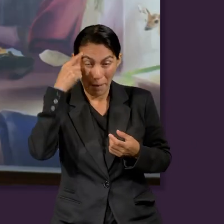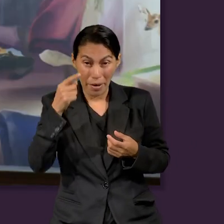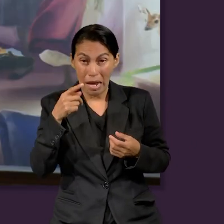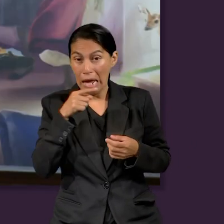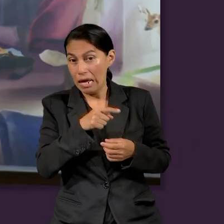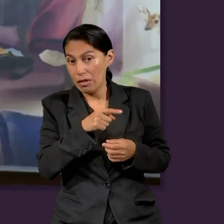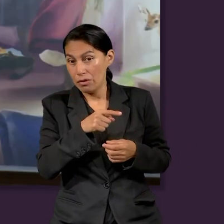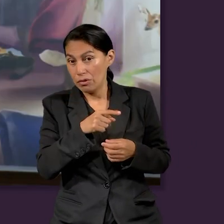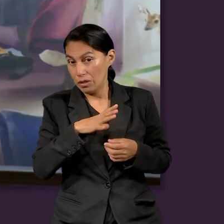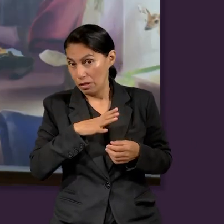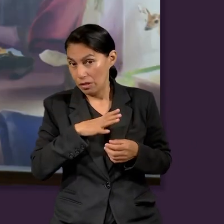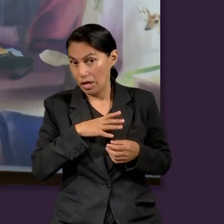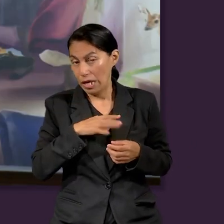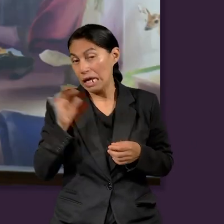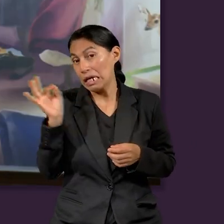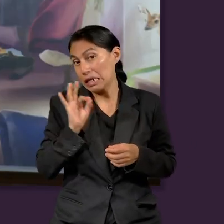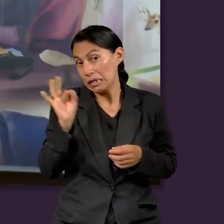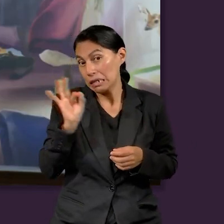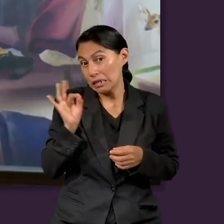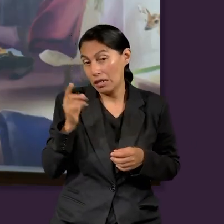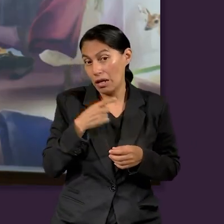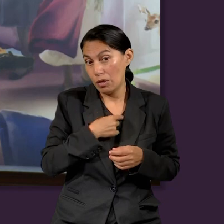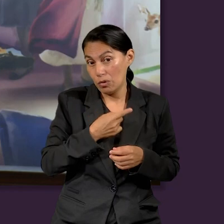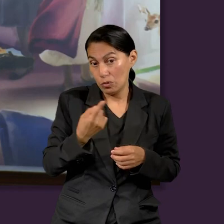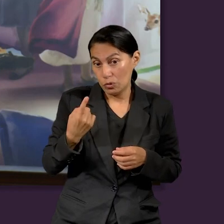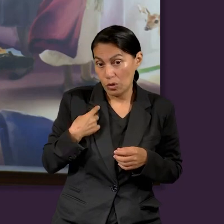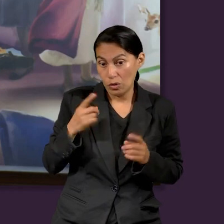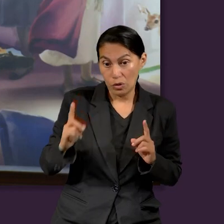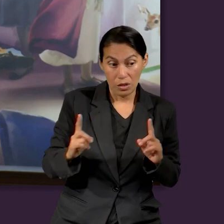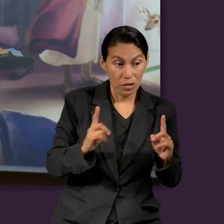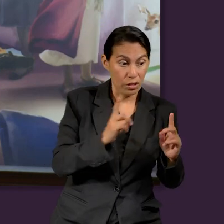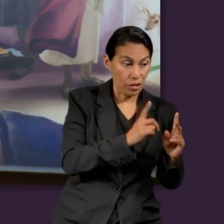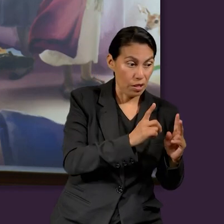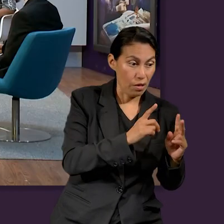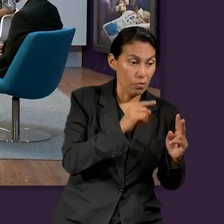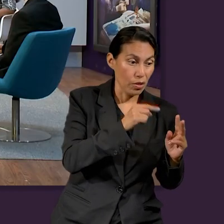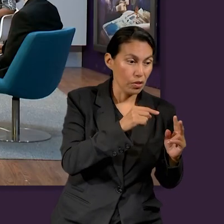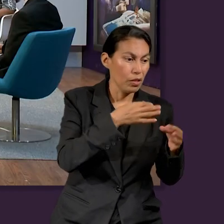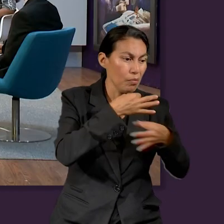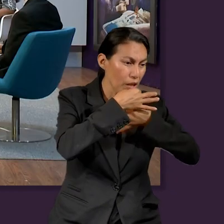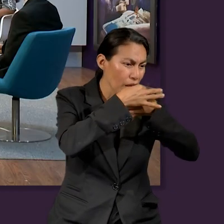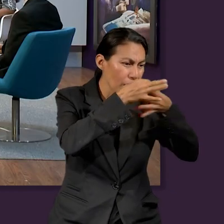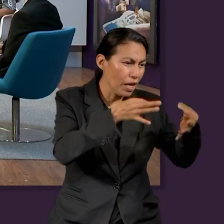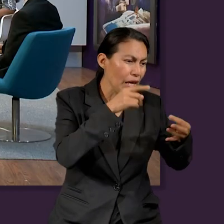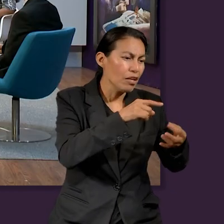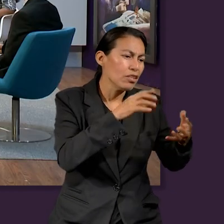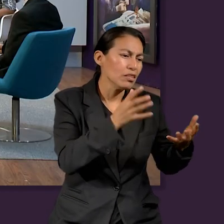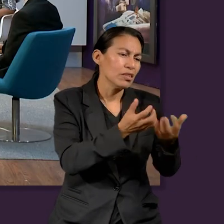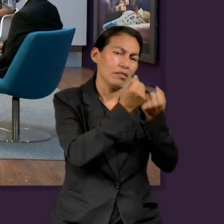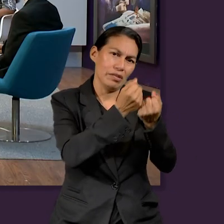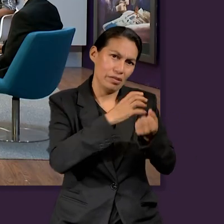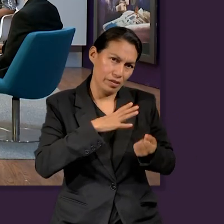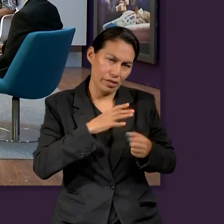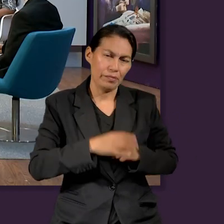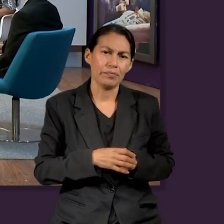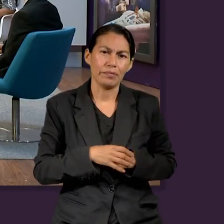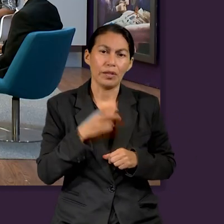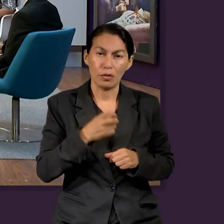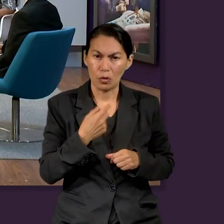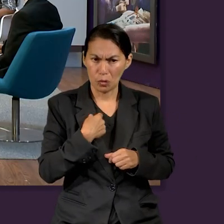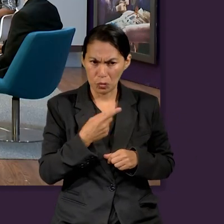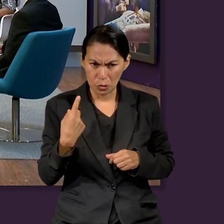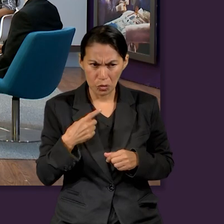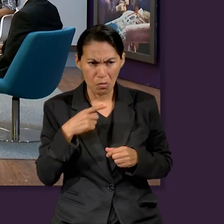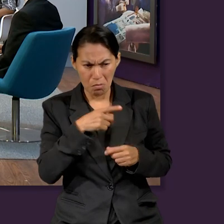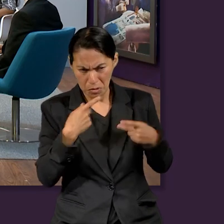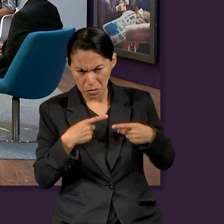que ellos tengan el dinero en sus manos y capaz, y cuando nosotros nos acercamos, seamos una luz para que ellos puedan tener salvación. Entonces, es importante que no